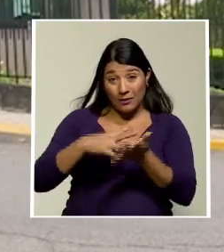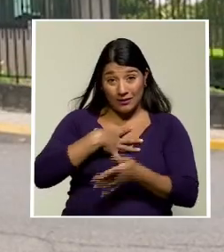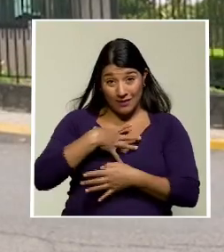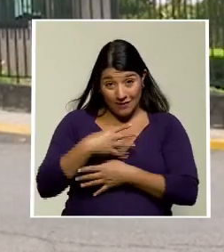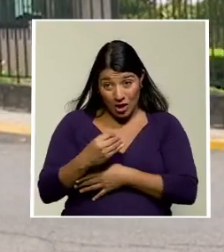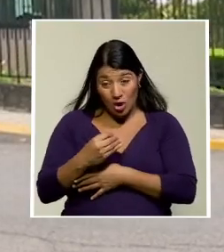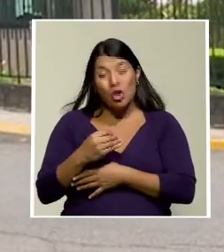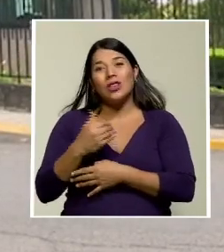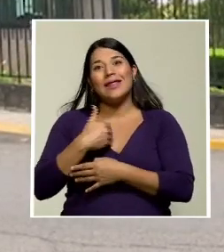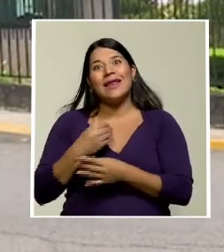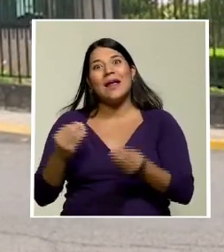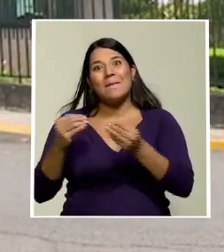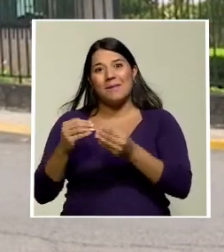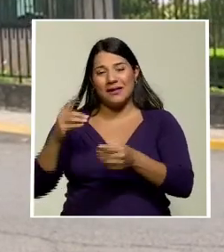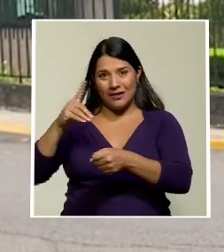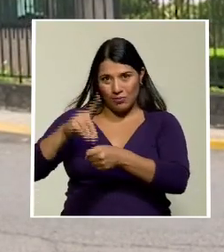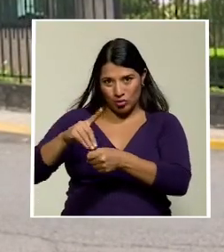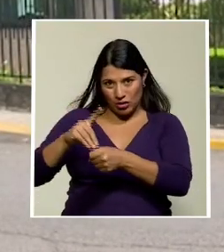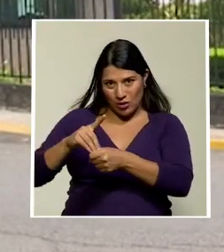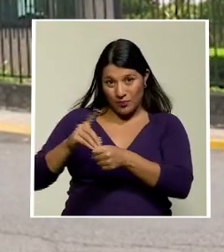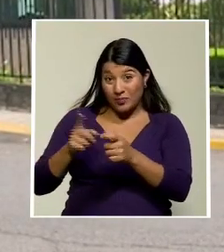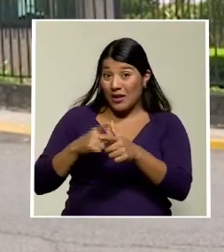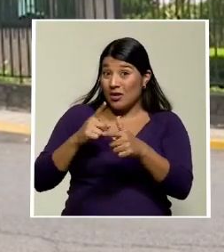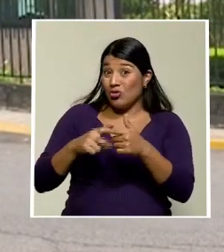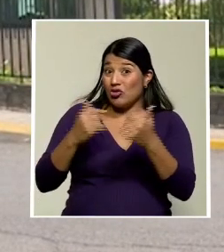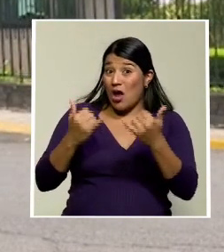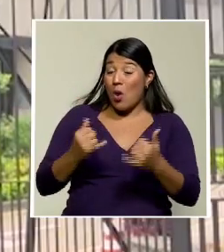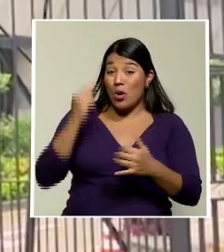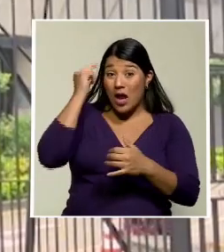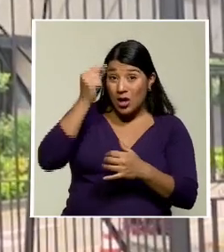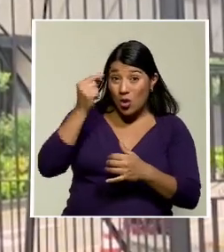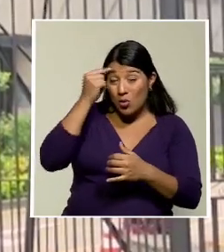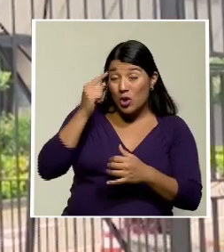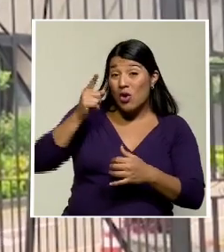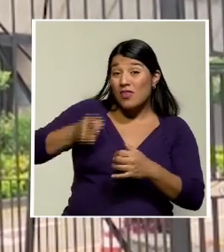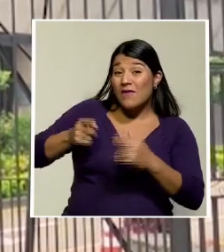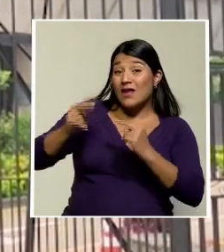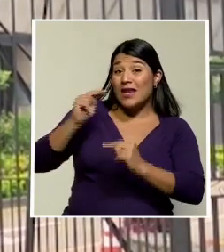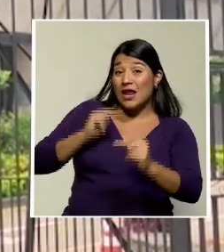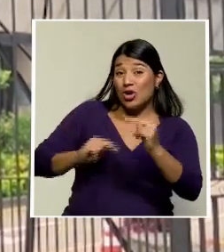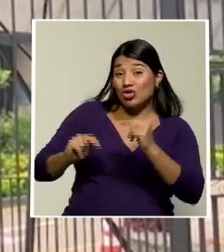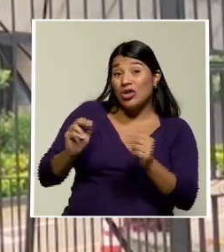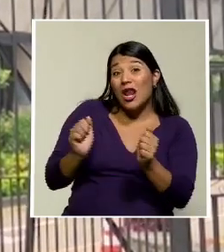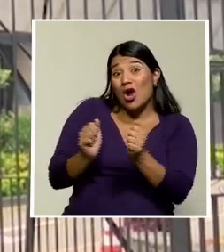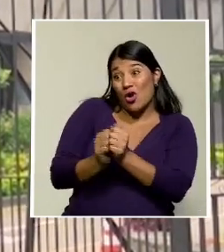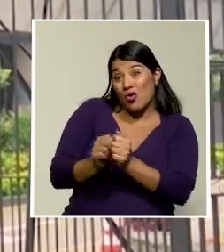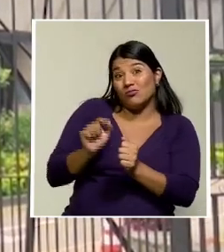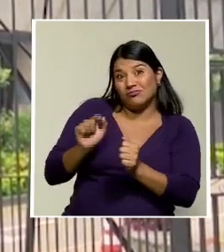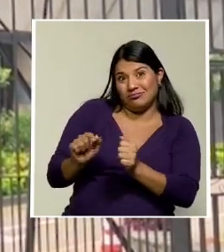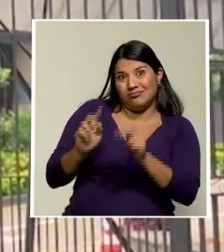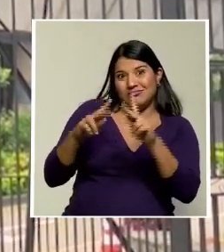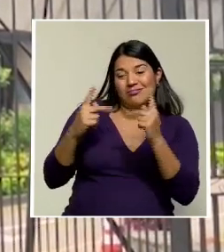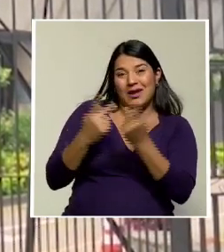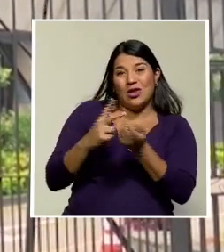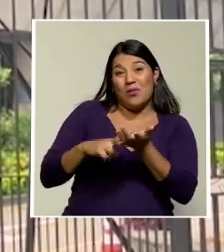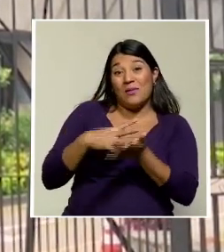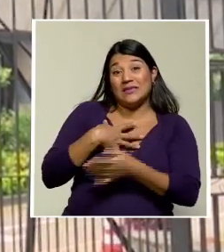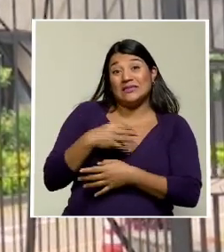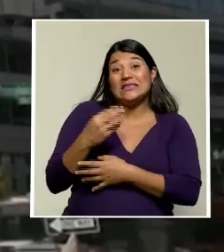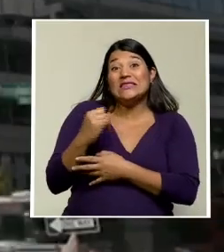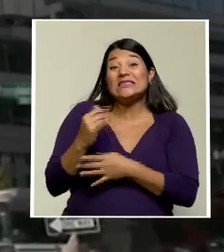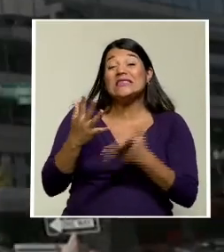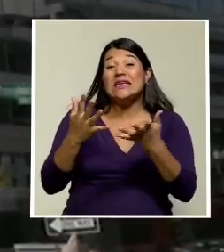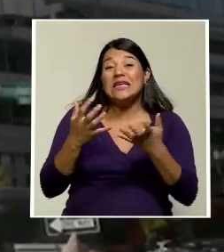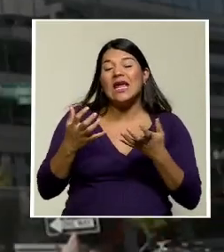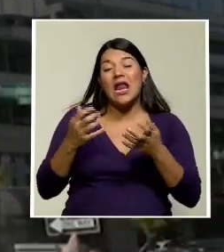Esta situación pone al gobierno a tener que negociar sí o sí con esta bancada si quiere que los proyectos del Fondo Monetario